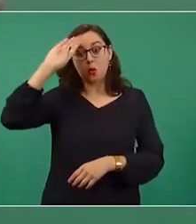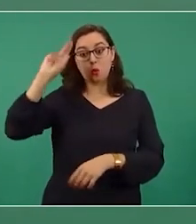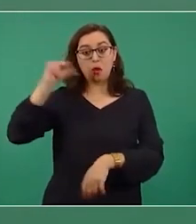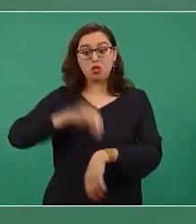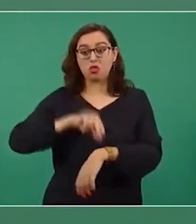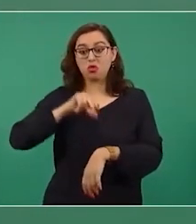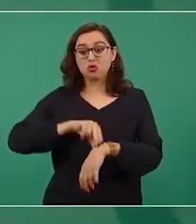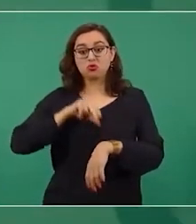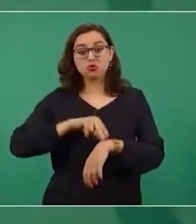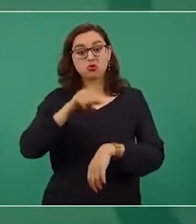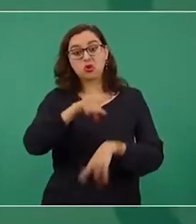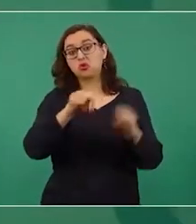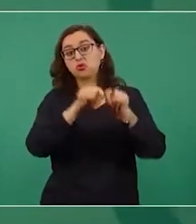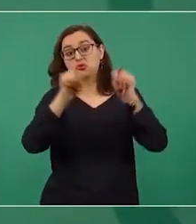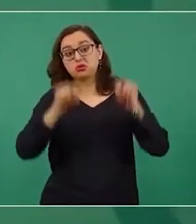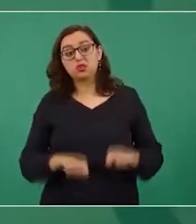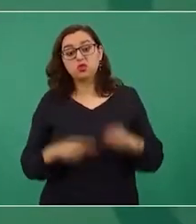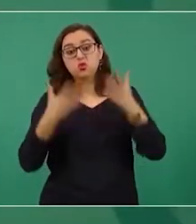escándalo.